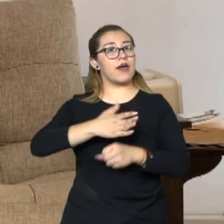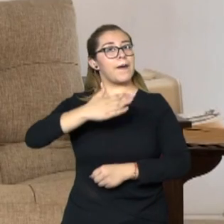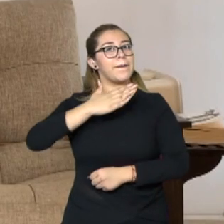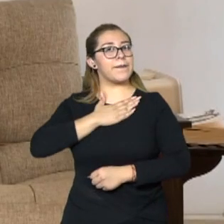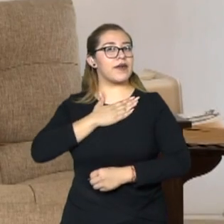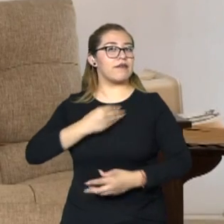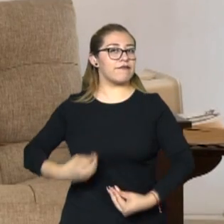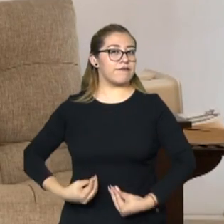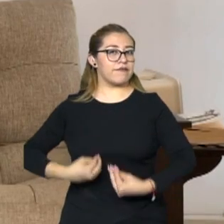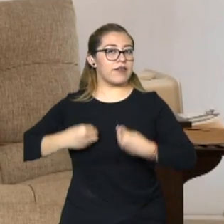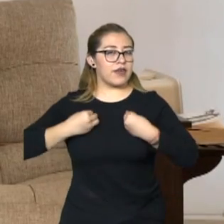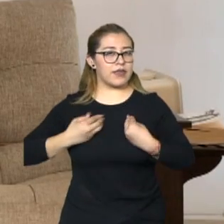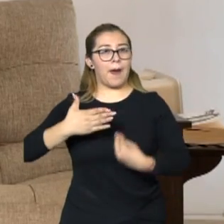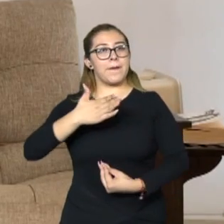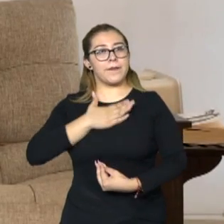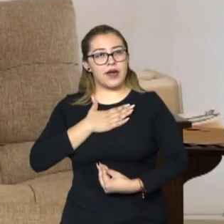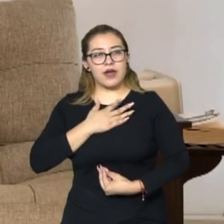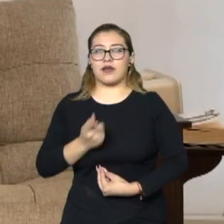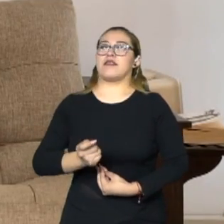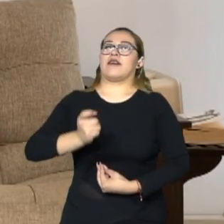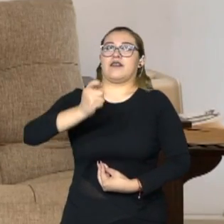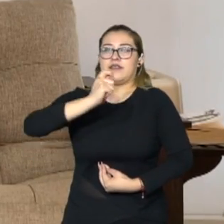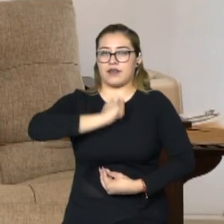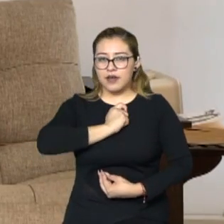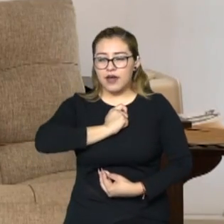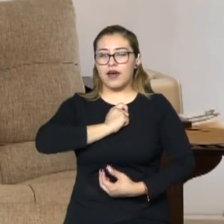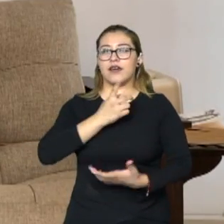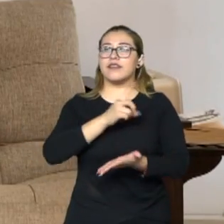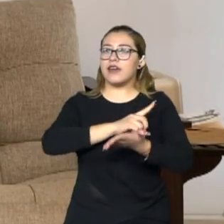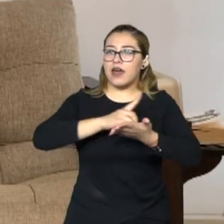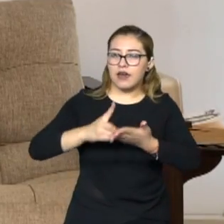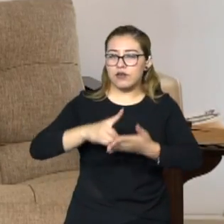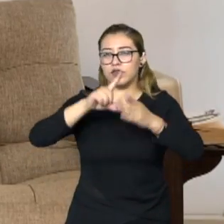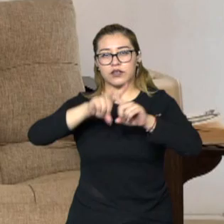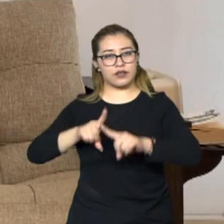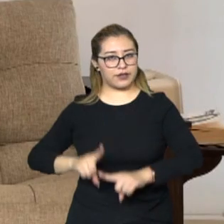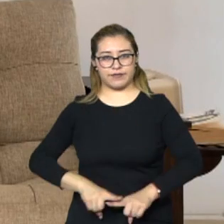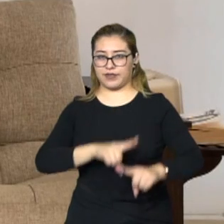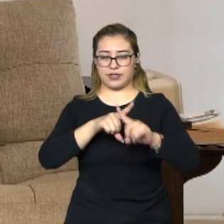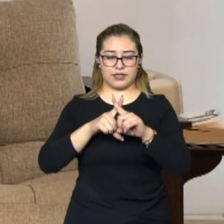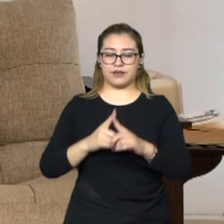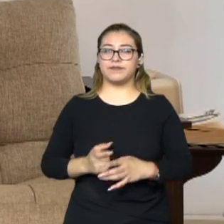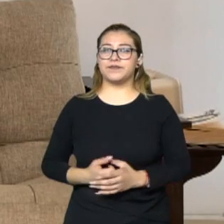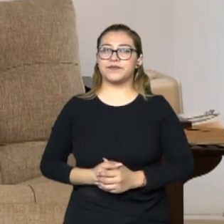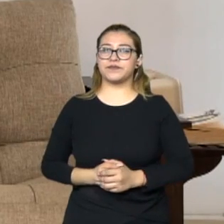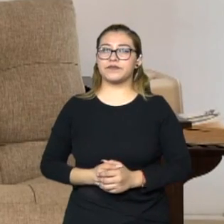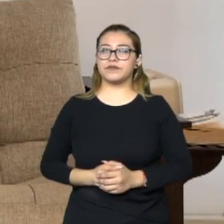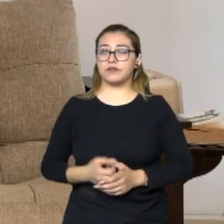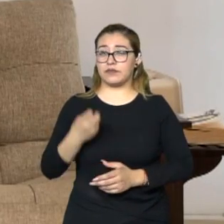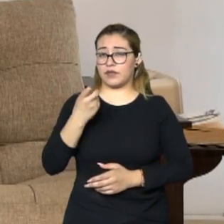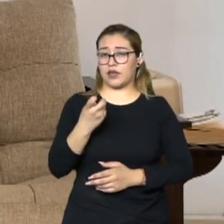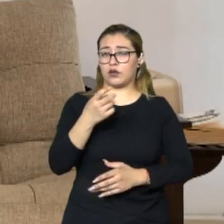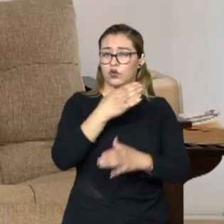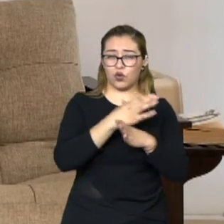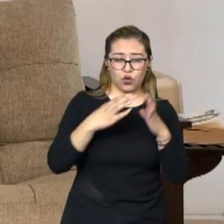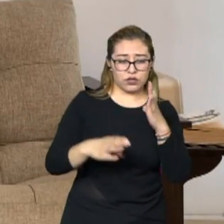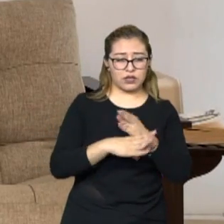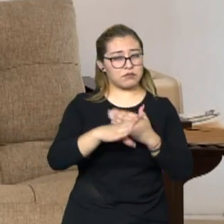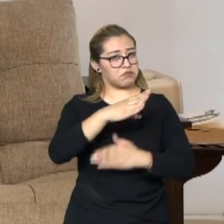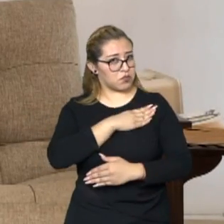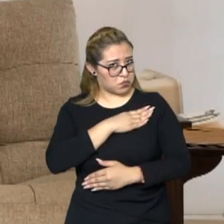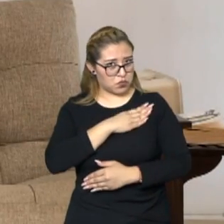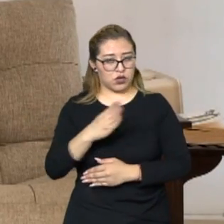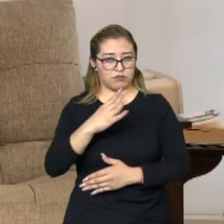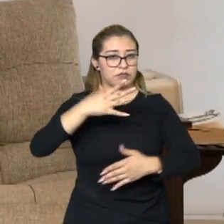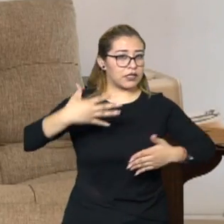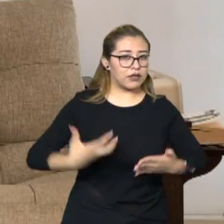y de nuestra integridad y de nuestros derechos. Sin duda alguna, entre las ganancias también está